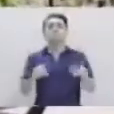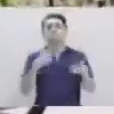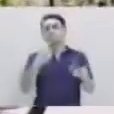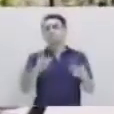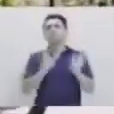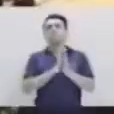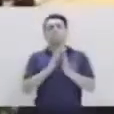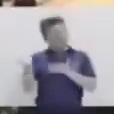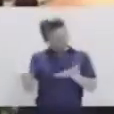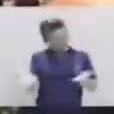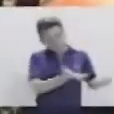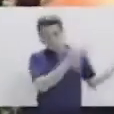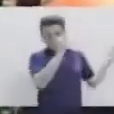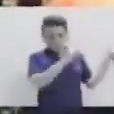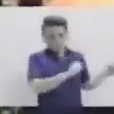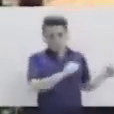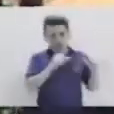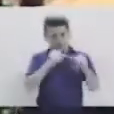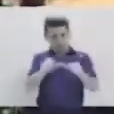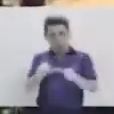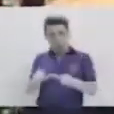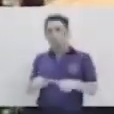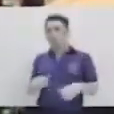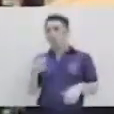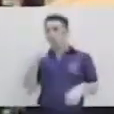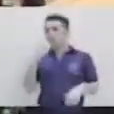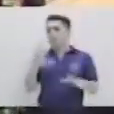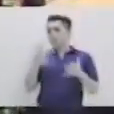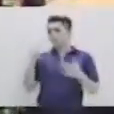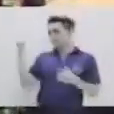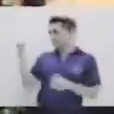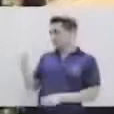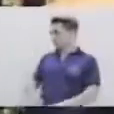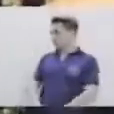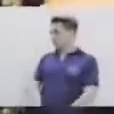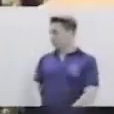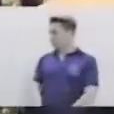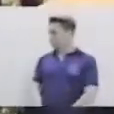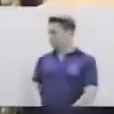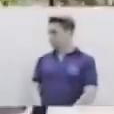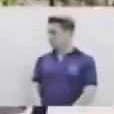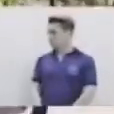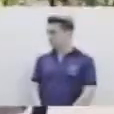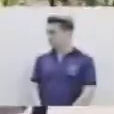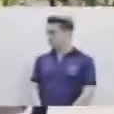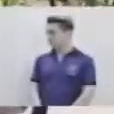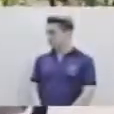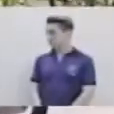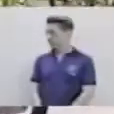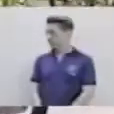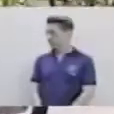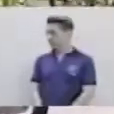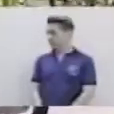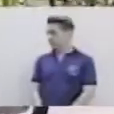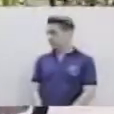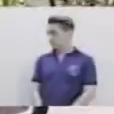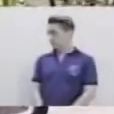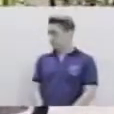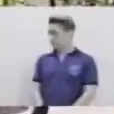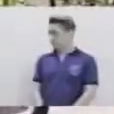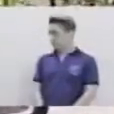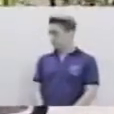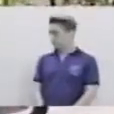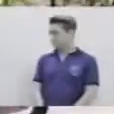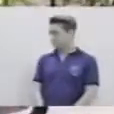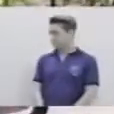vehículo continúe? Hay dos formas correctas de poderlo hacer. La primera sería esta. Señalamos siempre al conductor y al vehículo